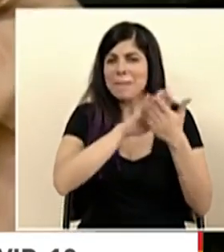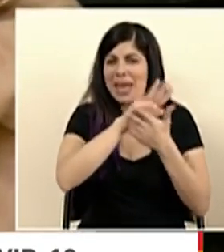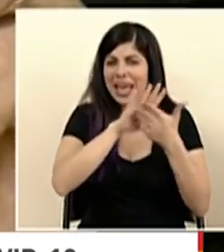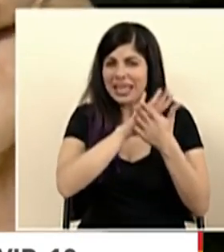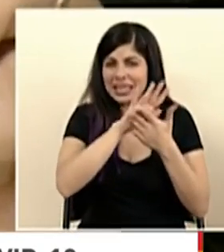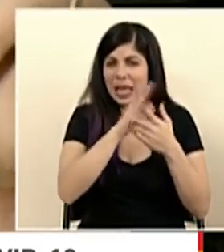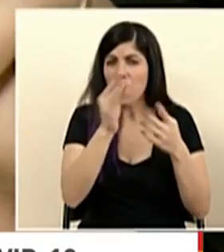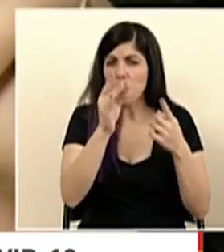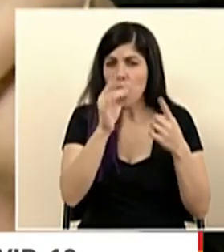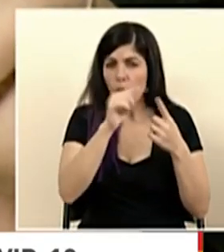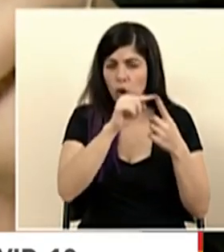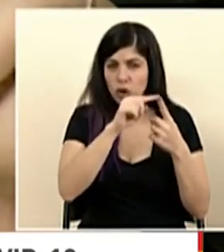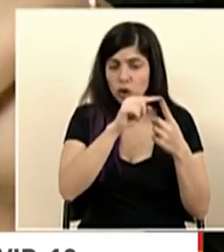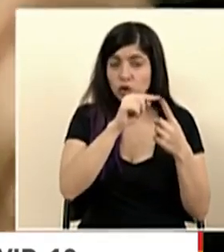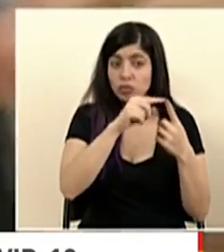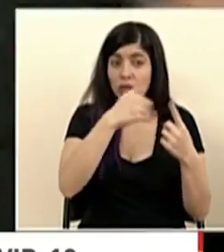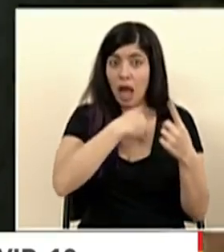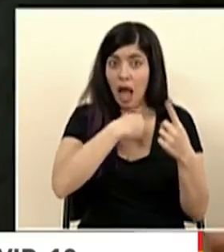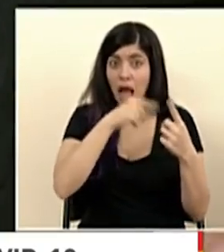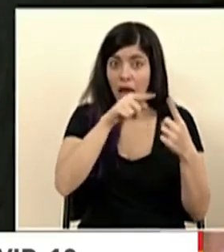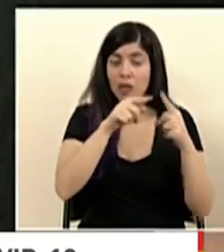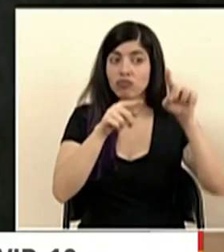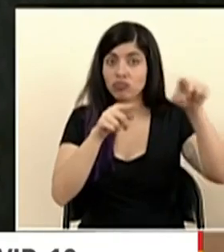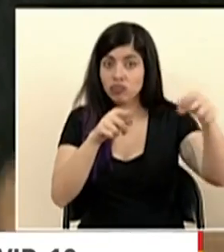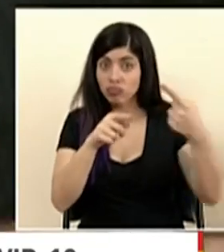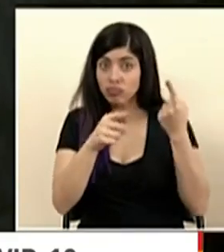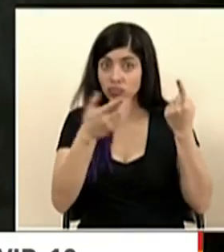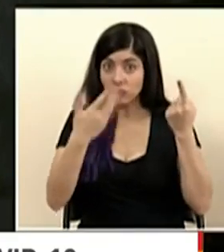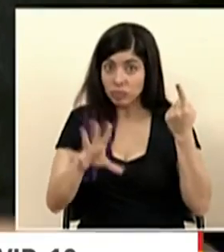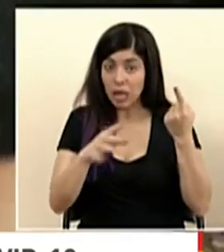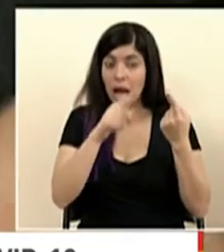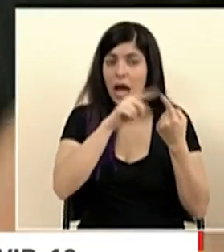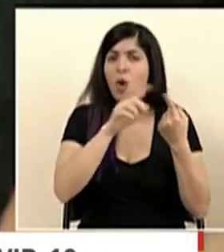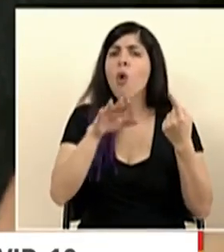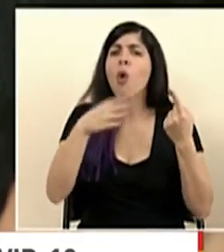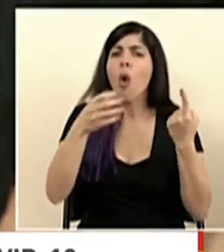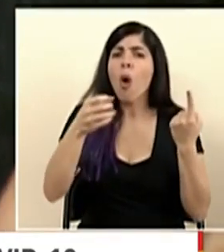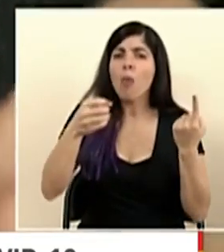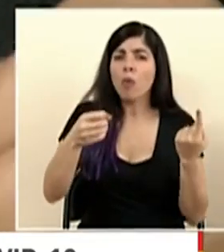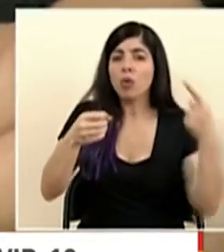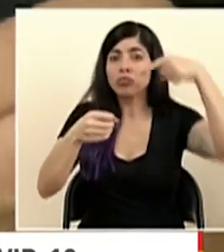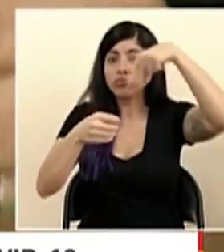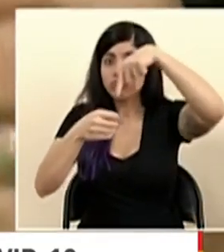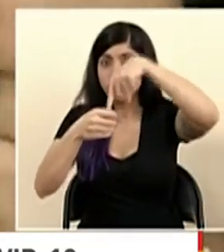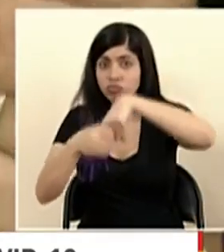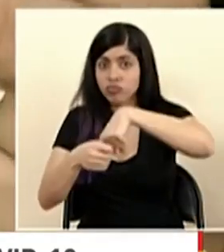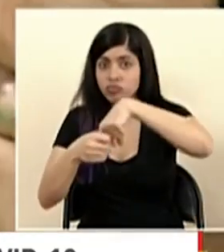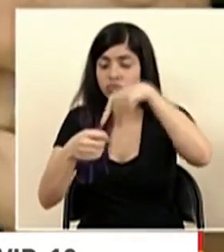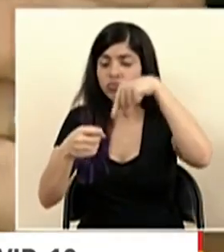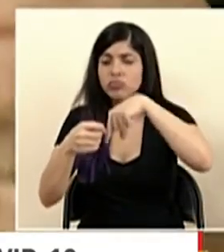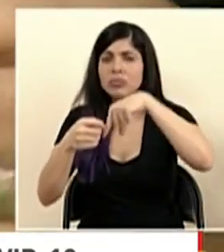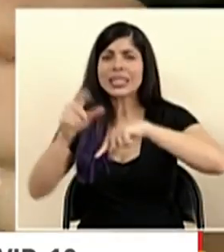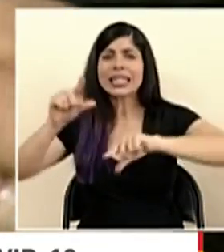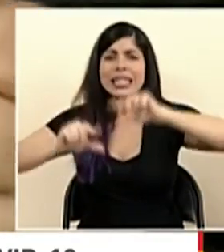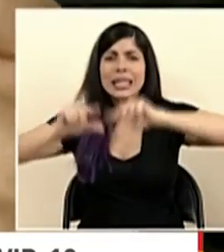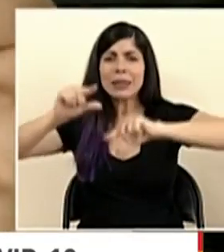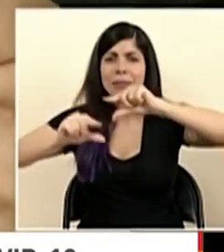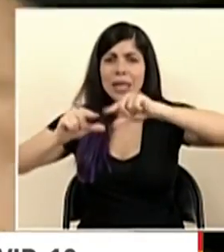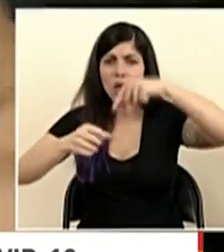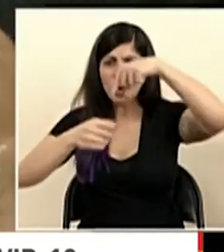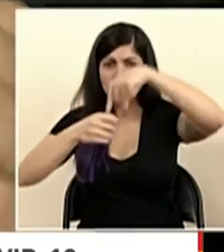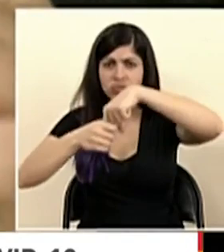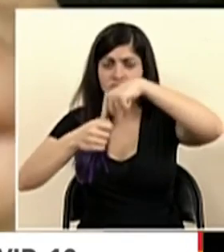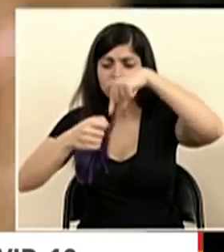tomar una muestra de eso que está ahí y ponerlo en contacto con una solución la cual